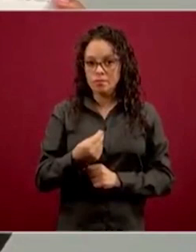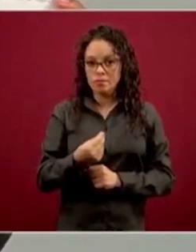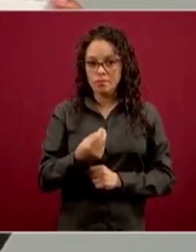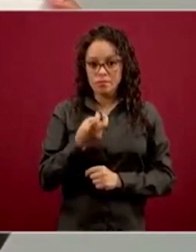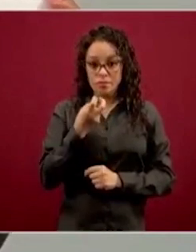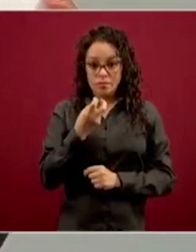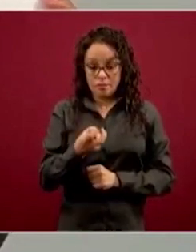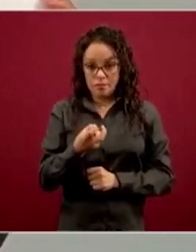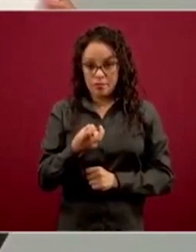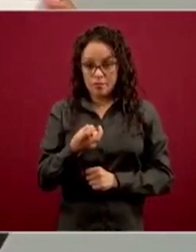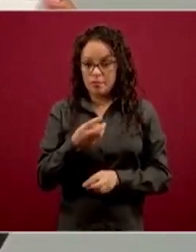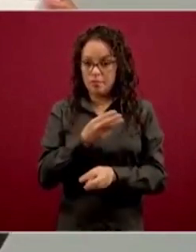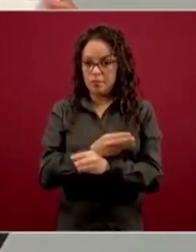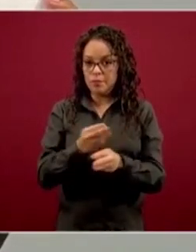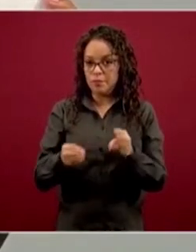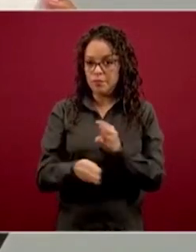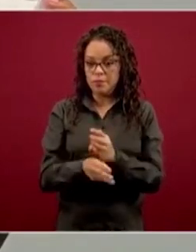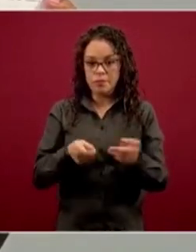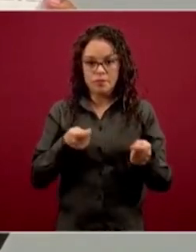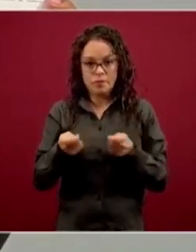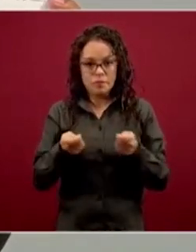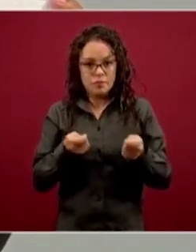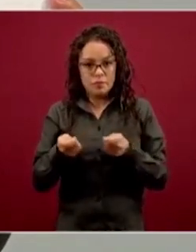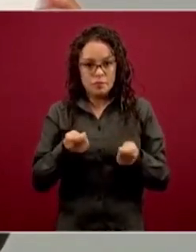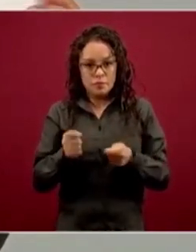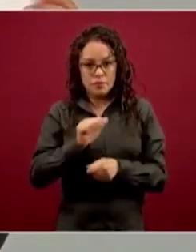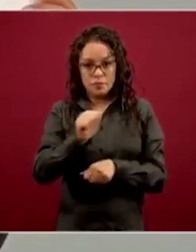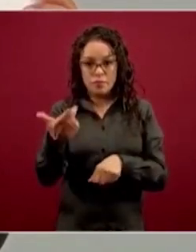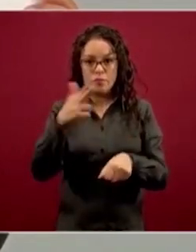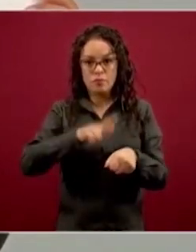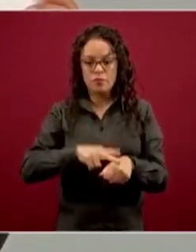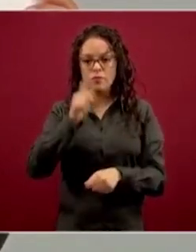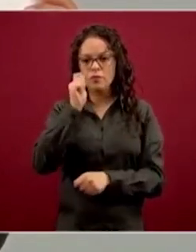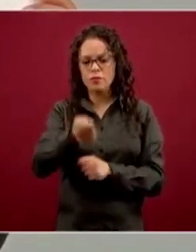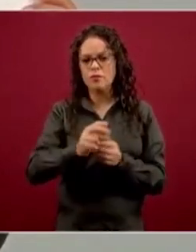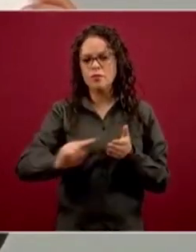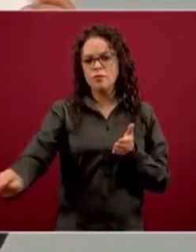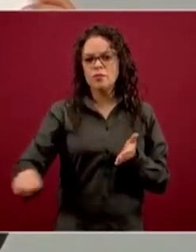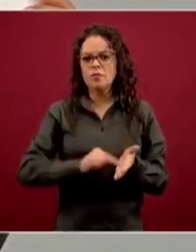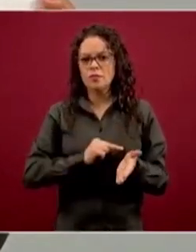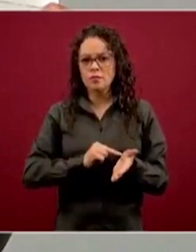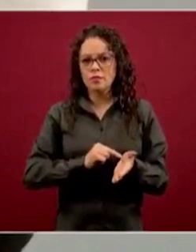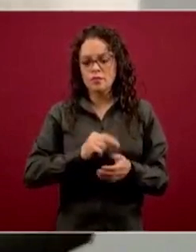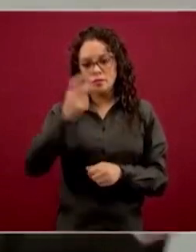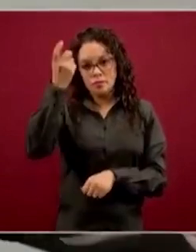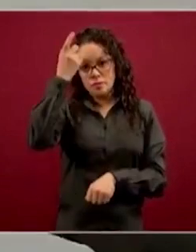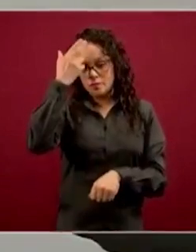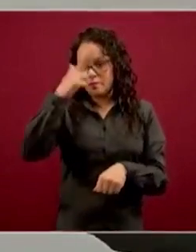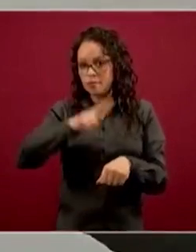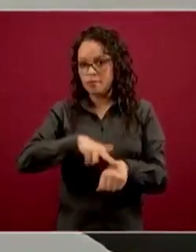protección personal en los hospitales fue firmado por el propio director general.